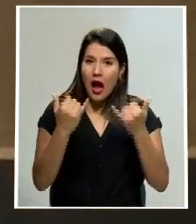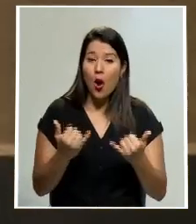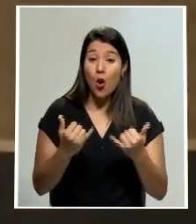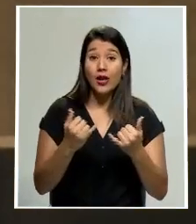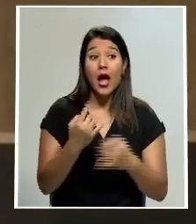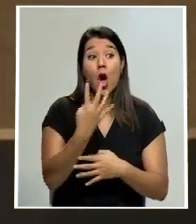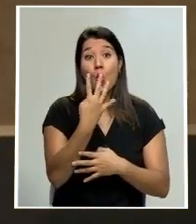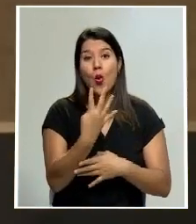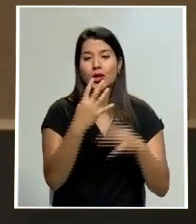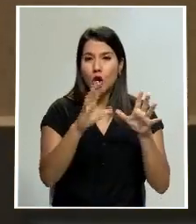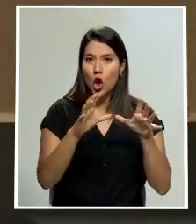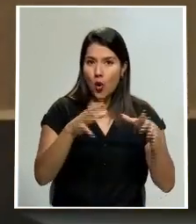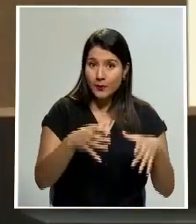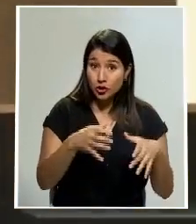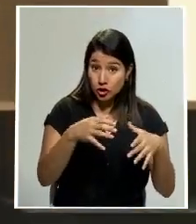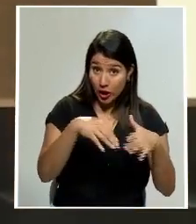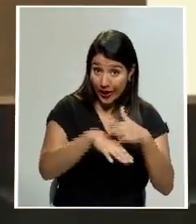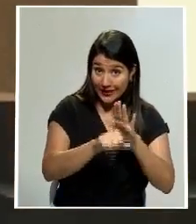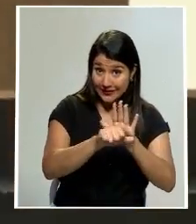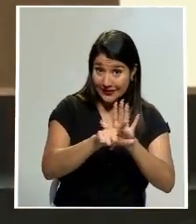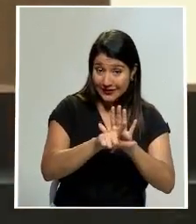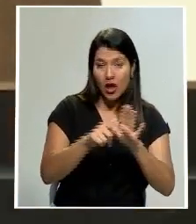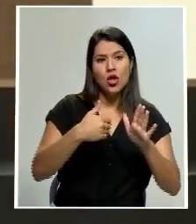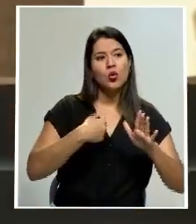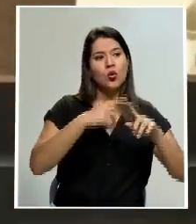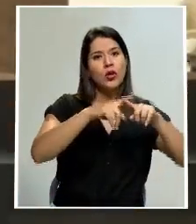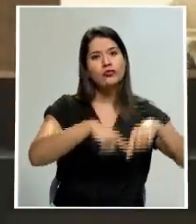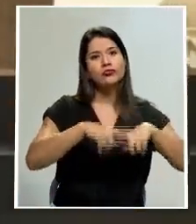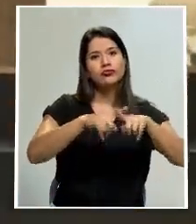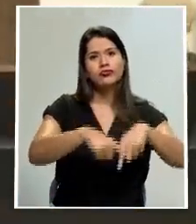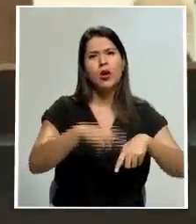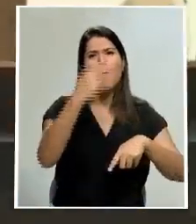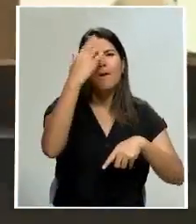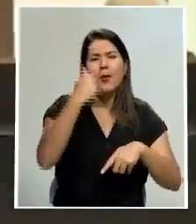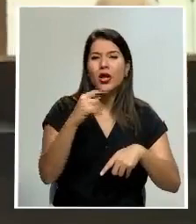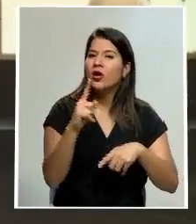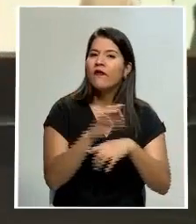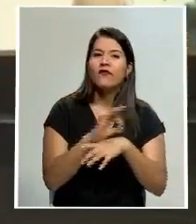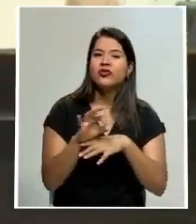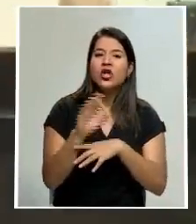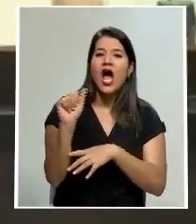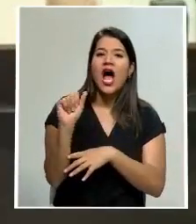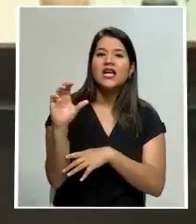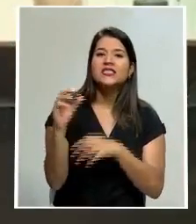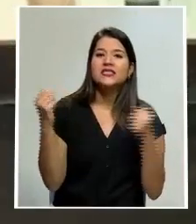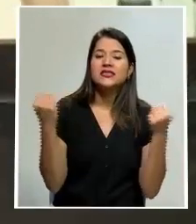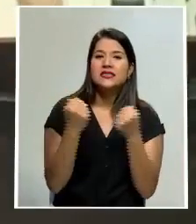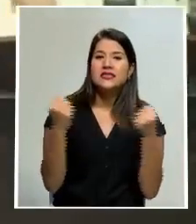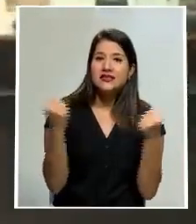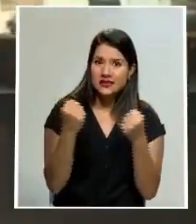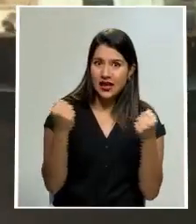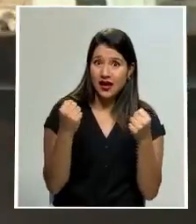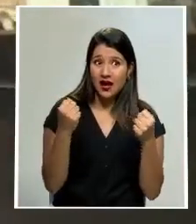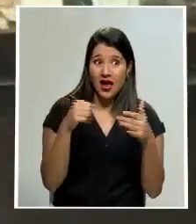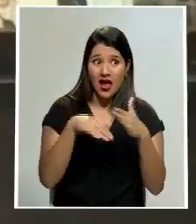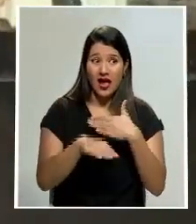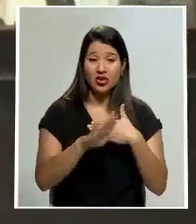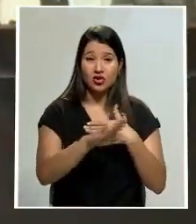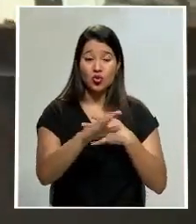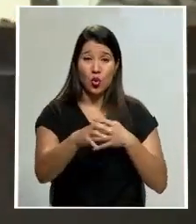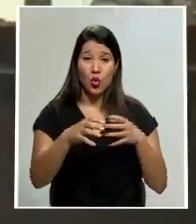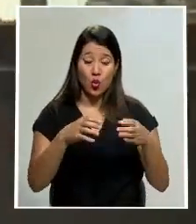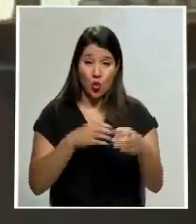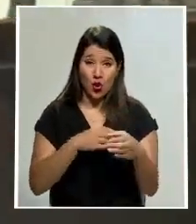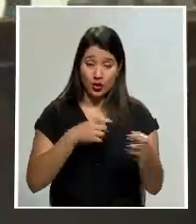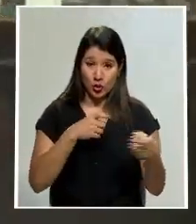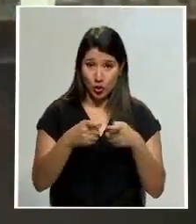cuatro comisiones legislativas debieron ser suspendidas por fallas en los aires acondicionados del cuarto de control donde se realizan las transmisiones de estas